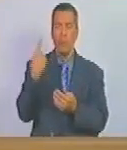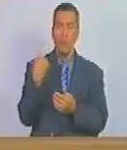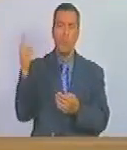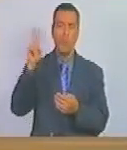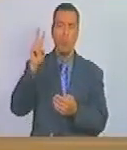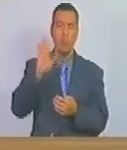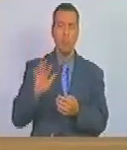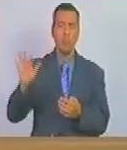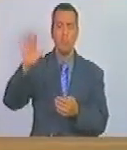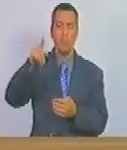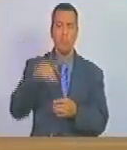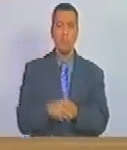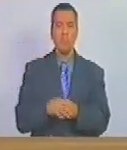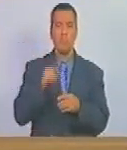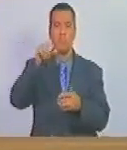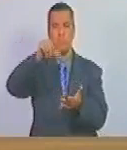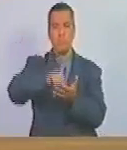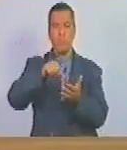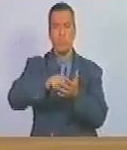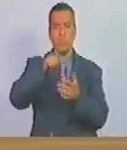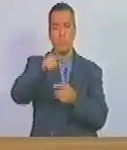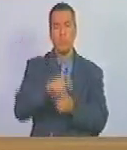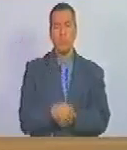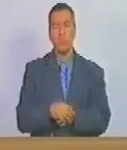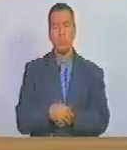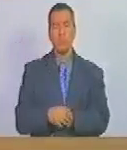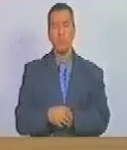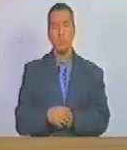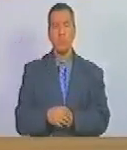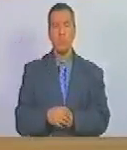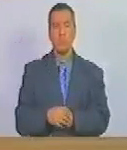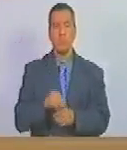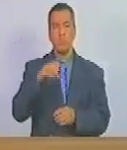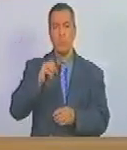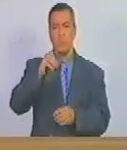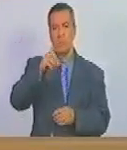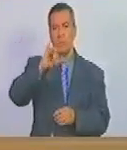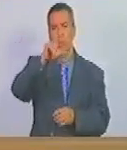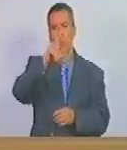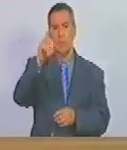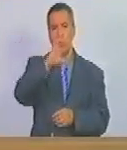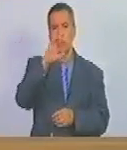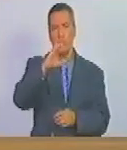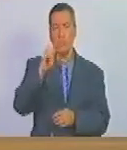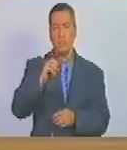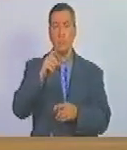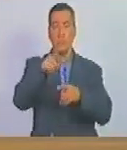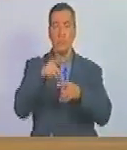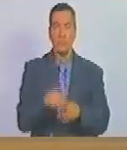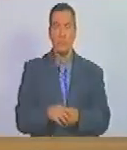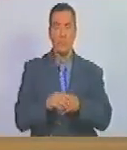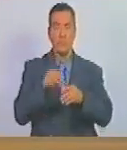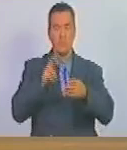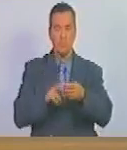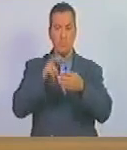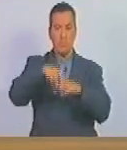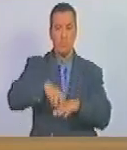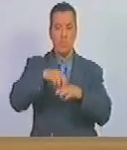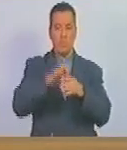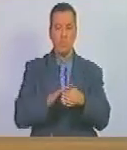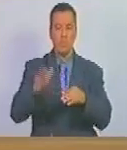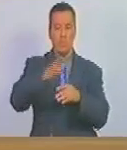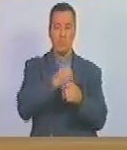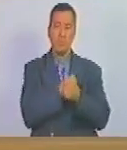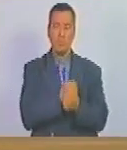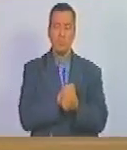se refería a la capital como la odalisca rendida a los pies del sultán